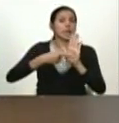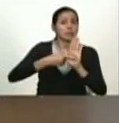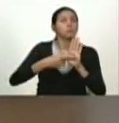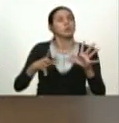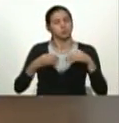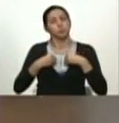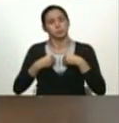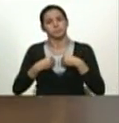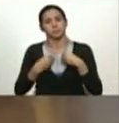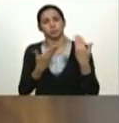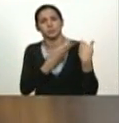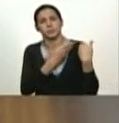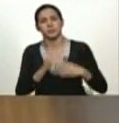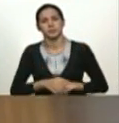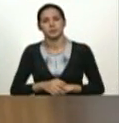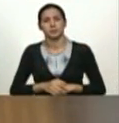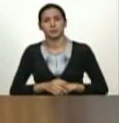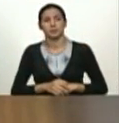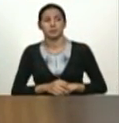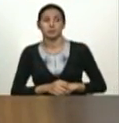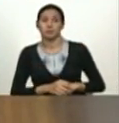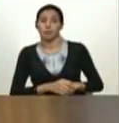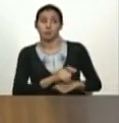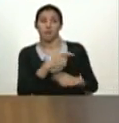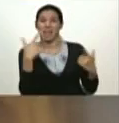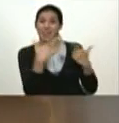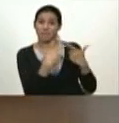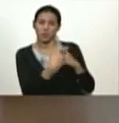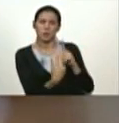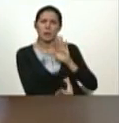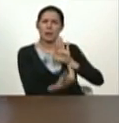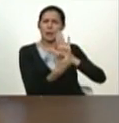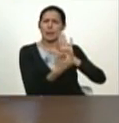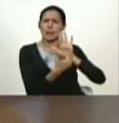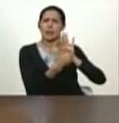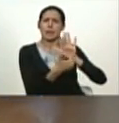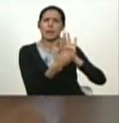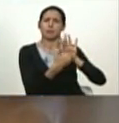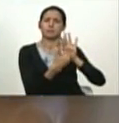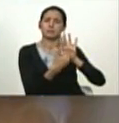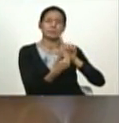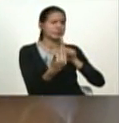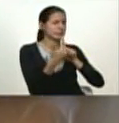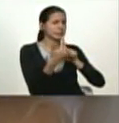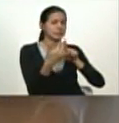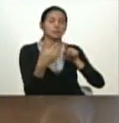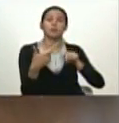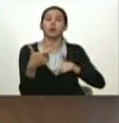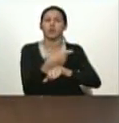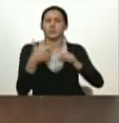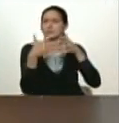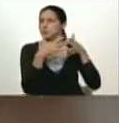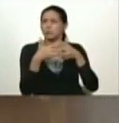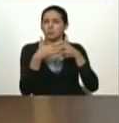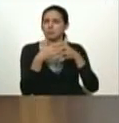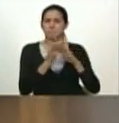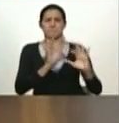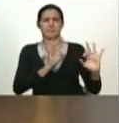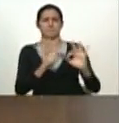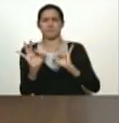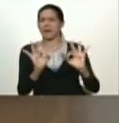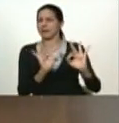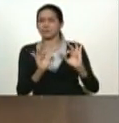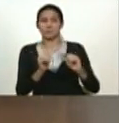asumo el enemigo me ataca plomo el imperialismo hace sus planes de venganza